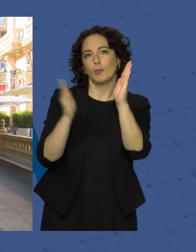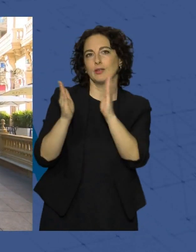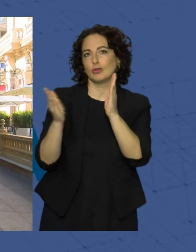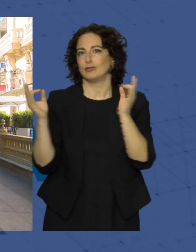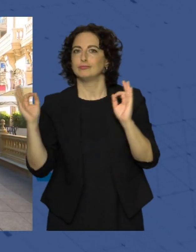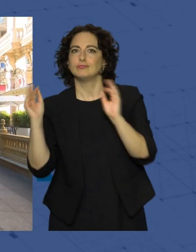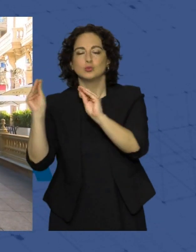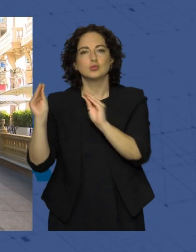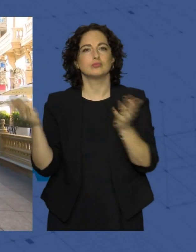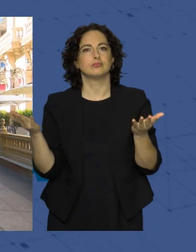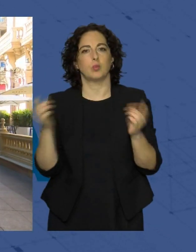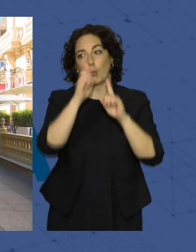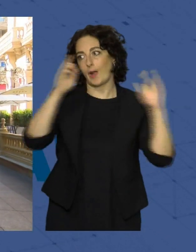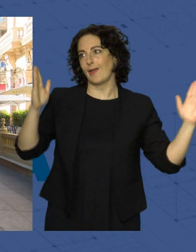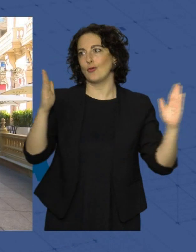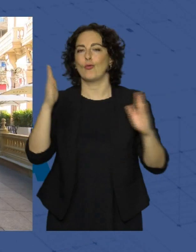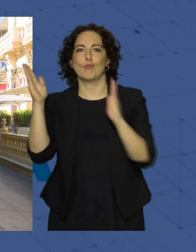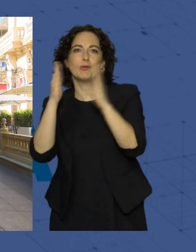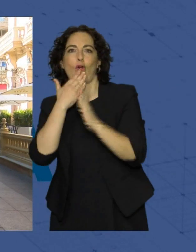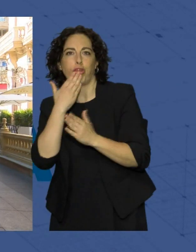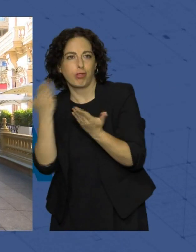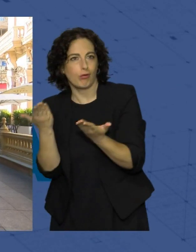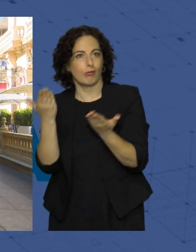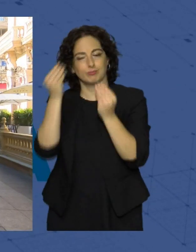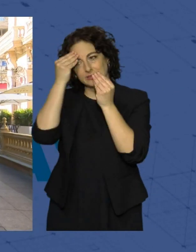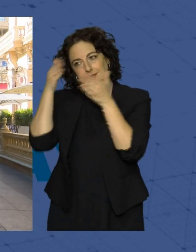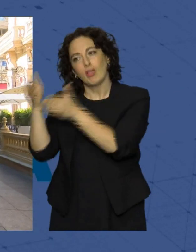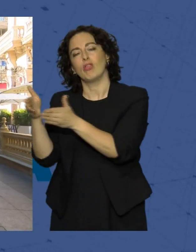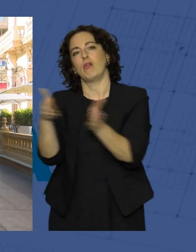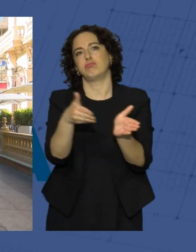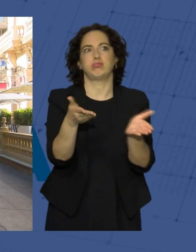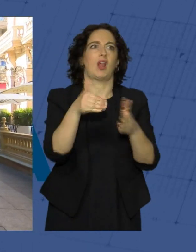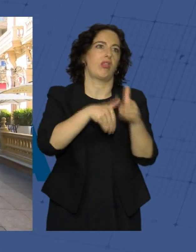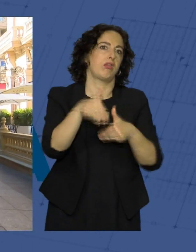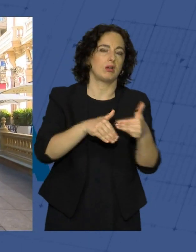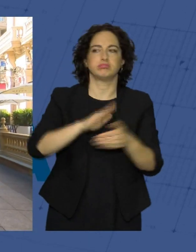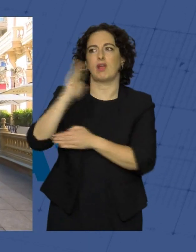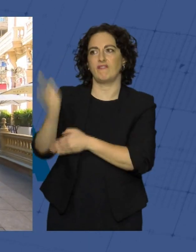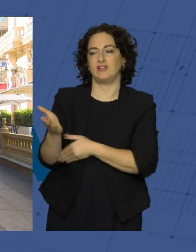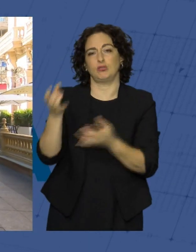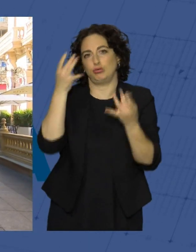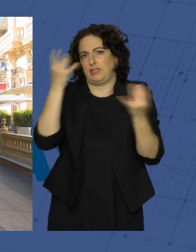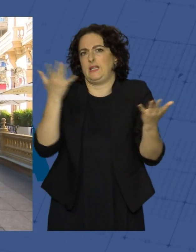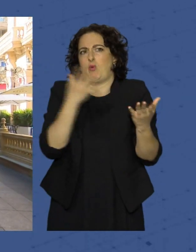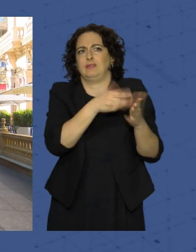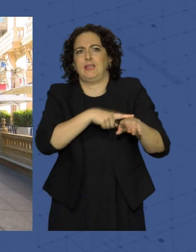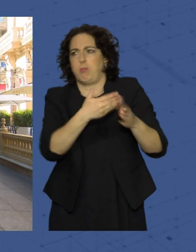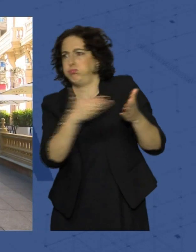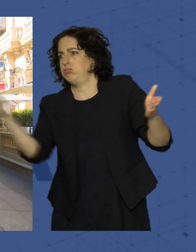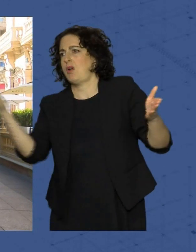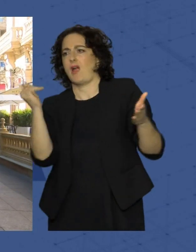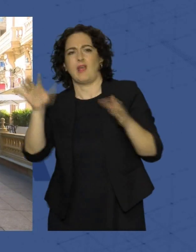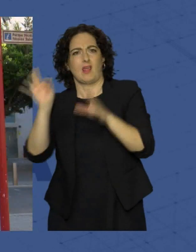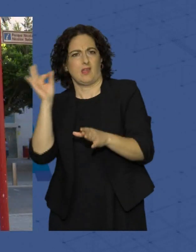tenemos en todo el año de ocio y bueno, es un poco perjudicar tontamente porque hay mucho tiempo para elegir